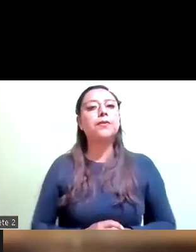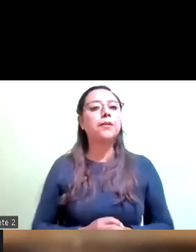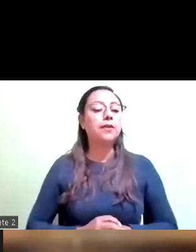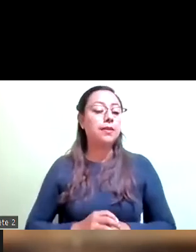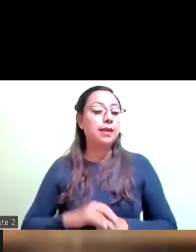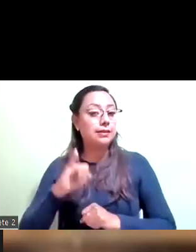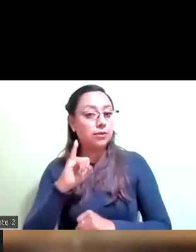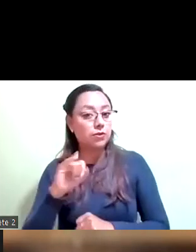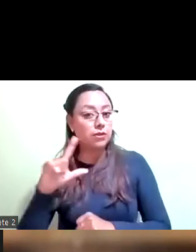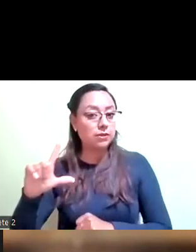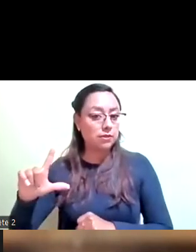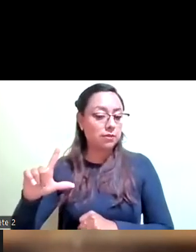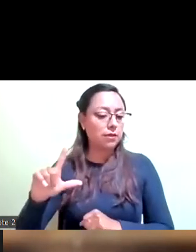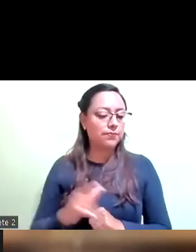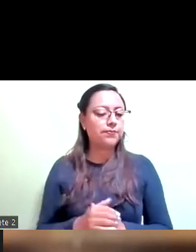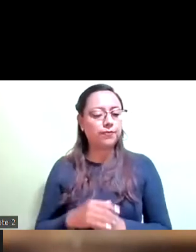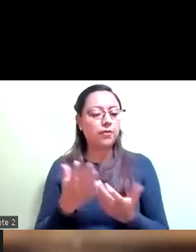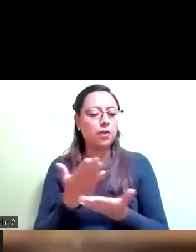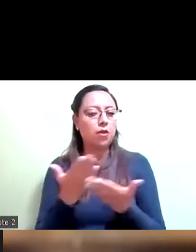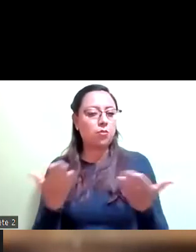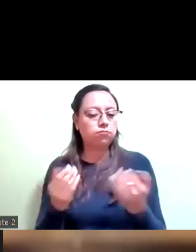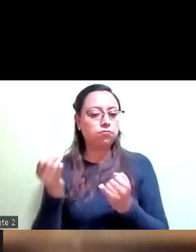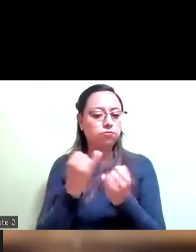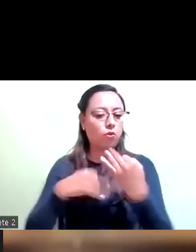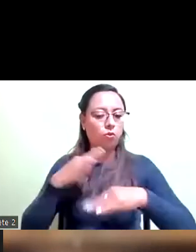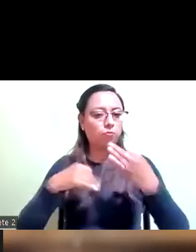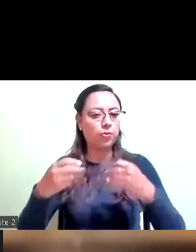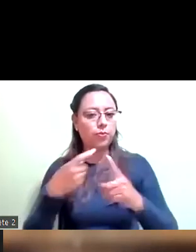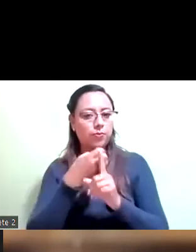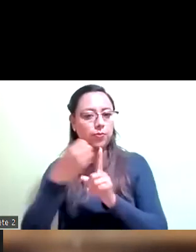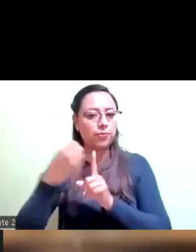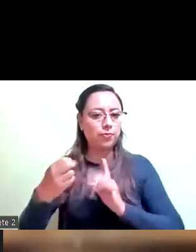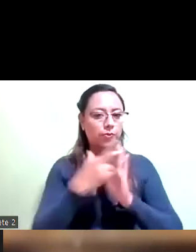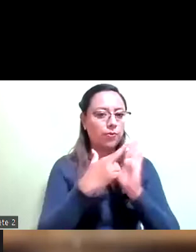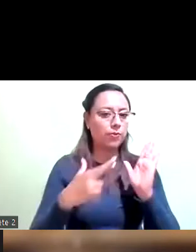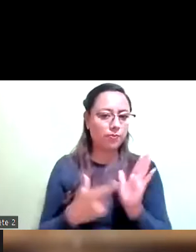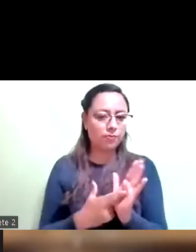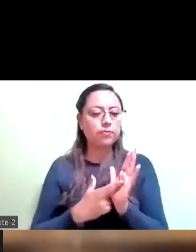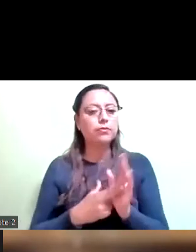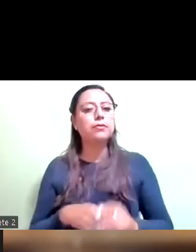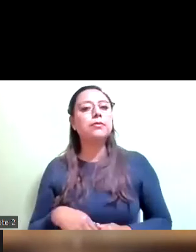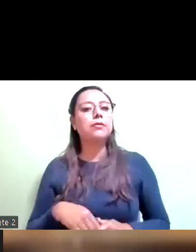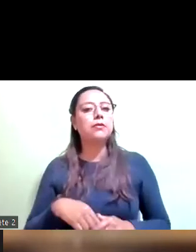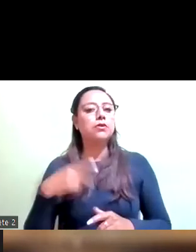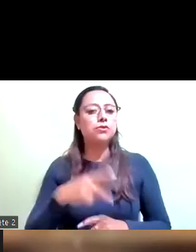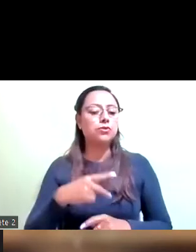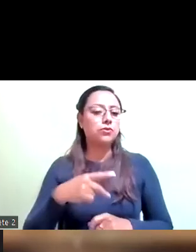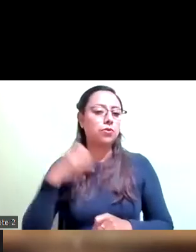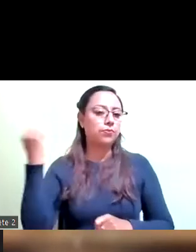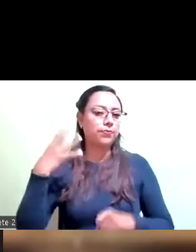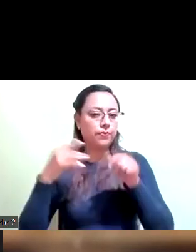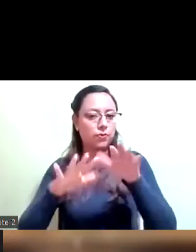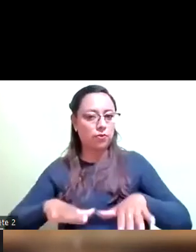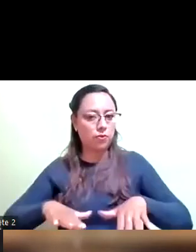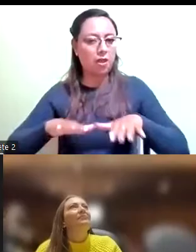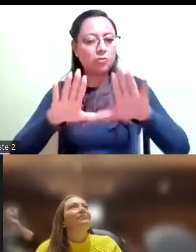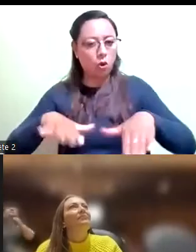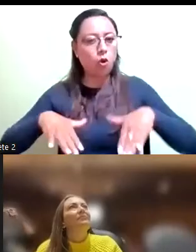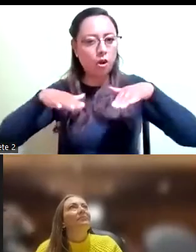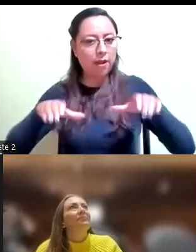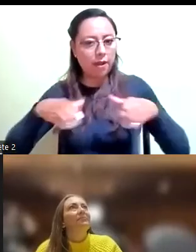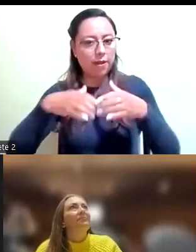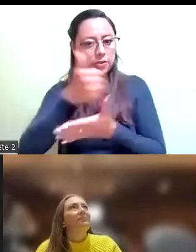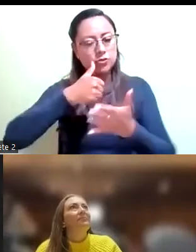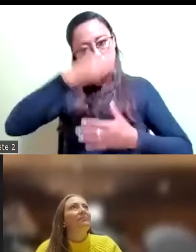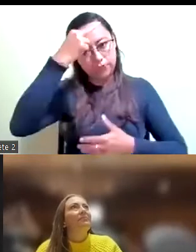El programa en cuestión complementa todo lo ordenado por el reglamento y la ley orgánica de nuestro Congreso de la Ciudad de las obligaciones de forma hasta las de fondo con